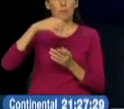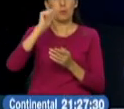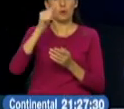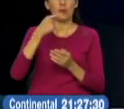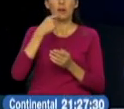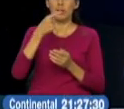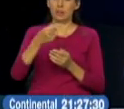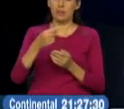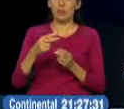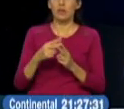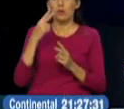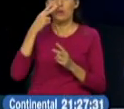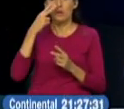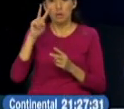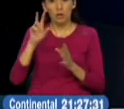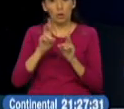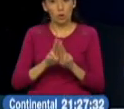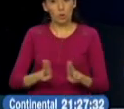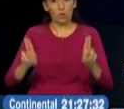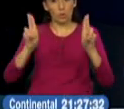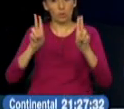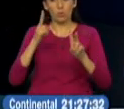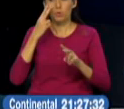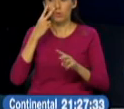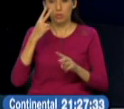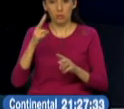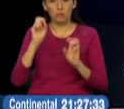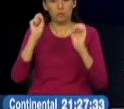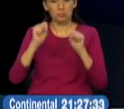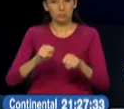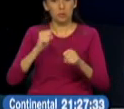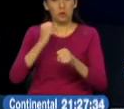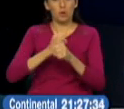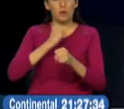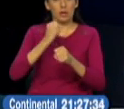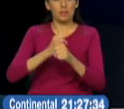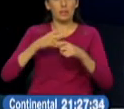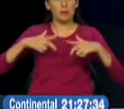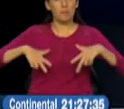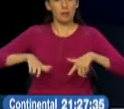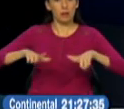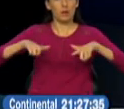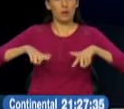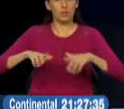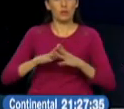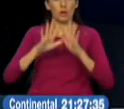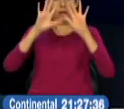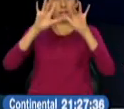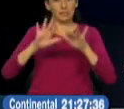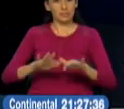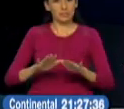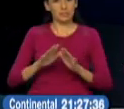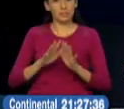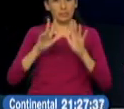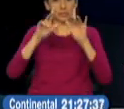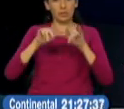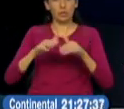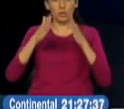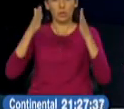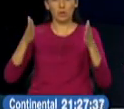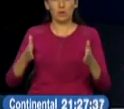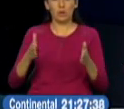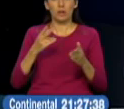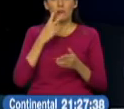reconoció el triunfo en las urnas de Lenín Moreno y Jorge Glass. No descartó que el secretario general de la ONU Antonio Guterres